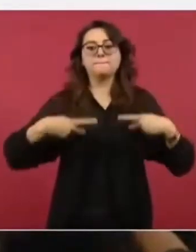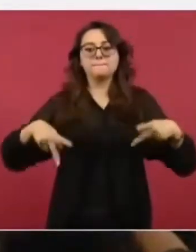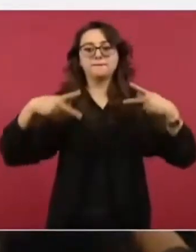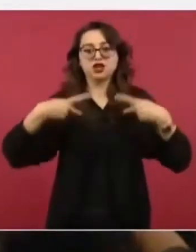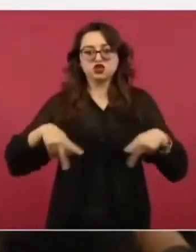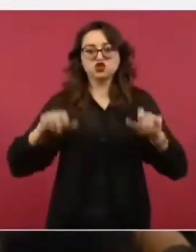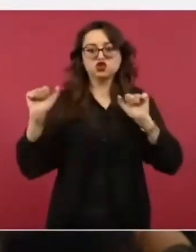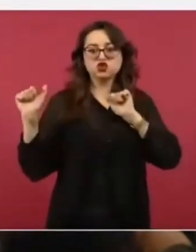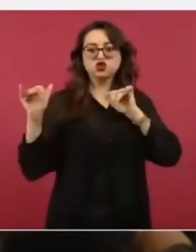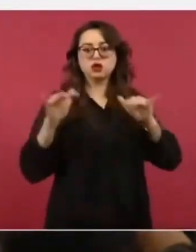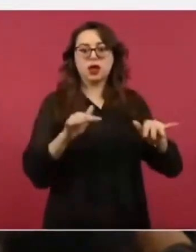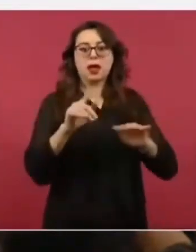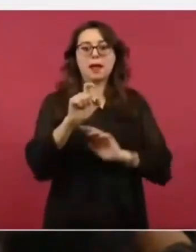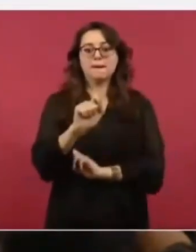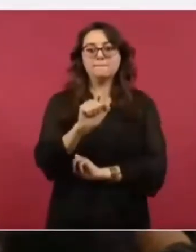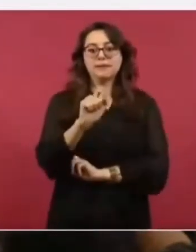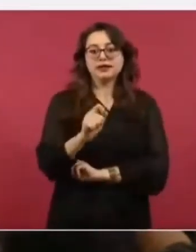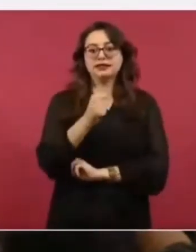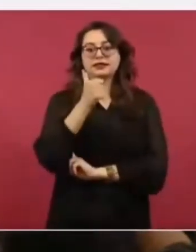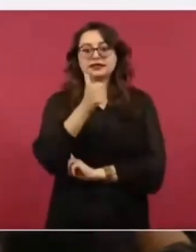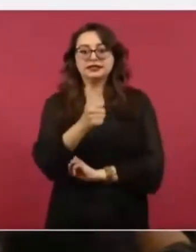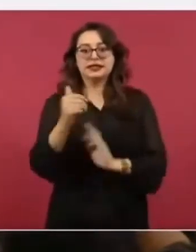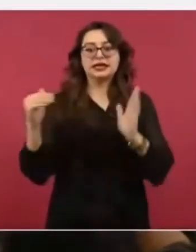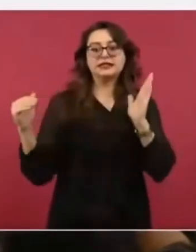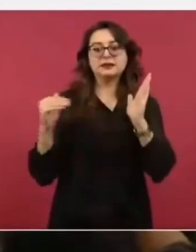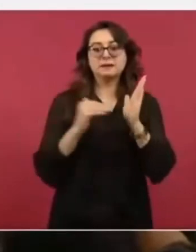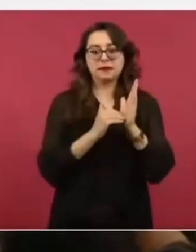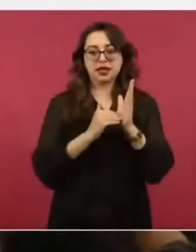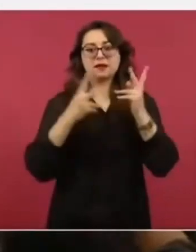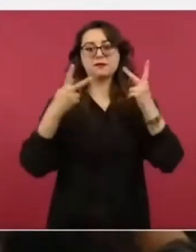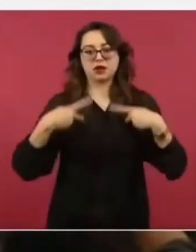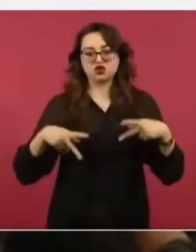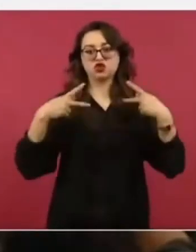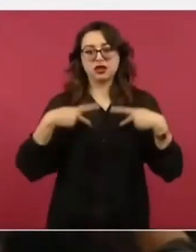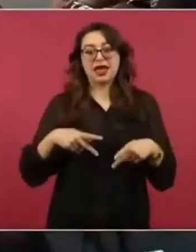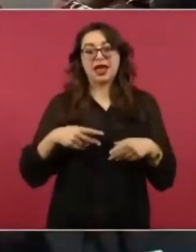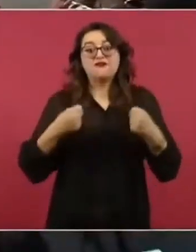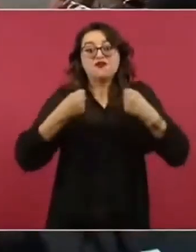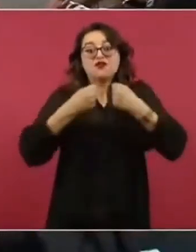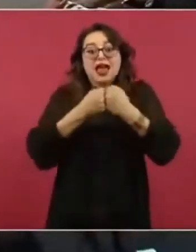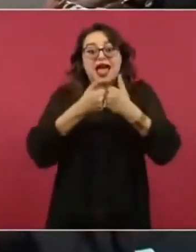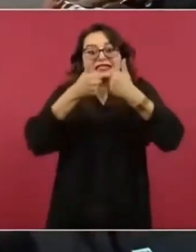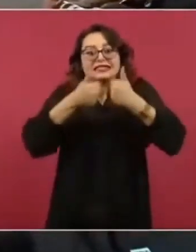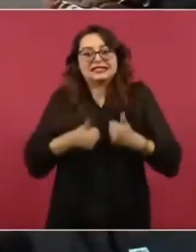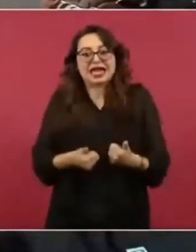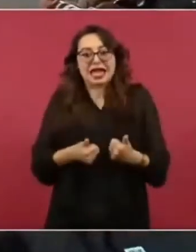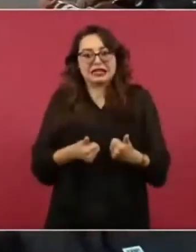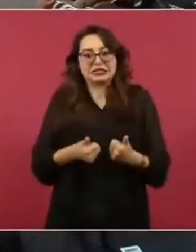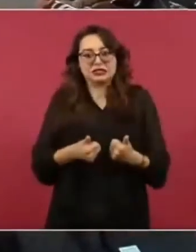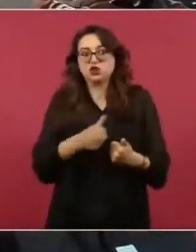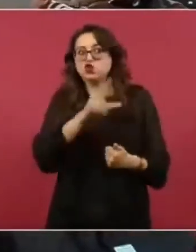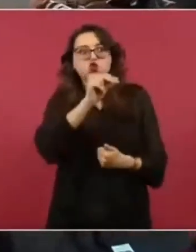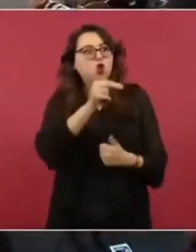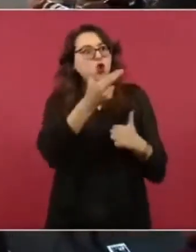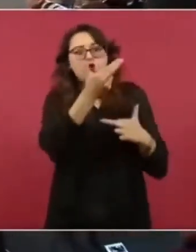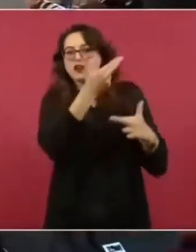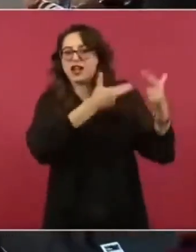26 mil 560 migrantes, no de las cifras que se están manejando. Pero, ¿cómo se llama Jorge Ramos?